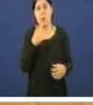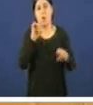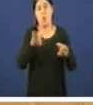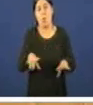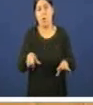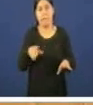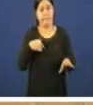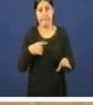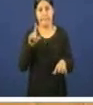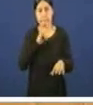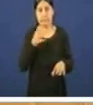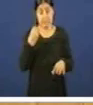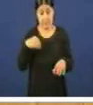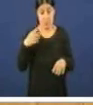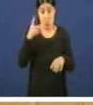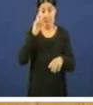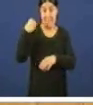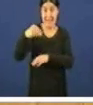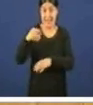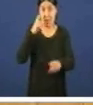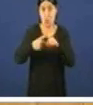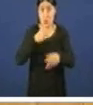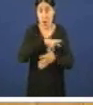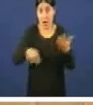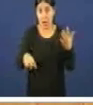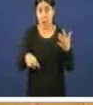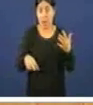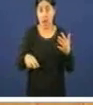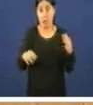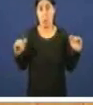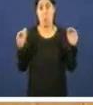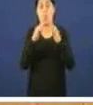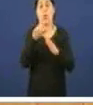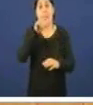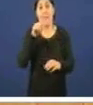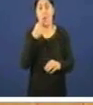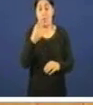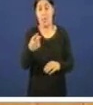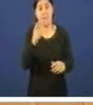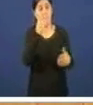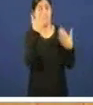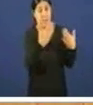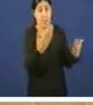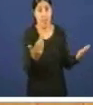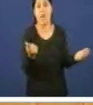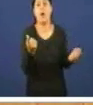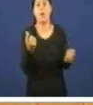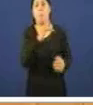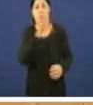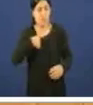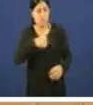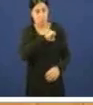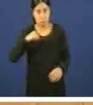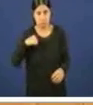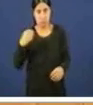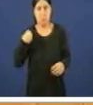da impostura do presidente da Xunta que hai tres meses en Montepío felicitaba, e dicía, personalizo en Mauro